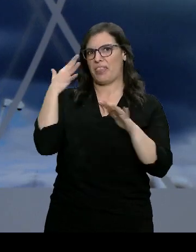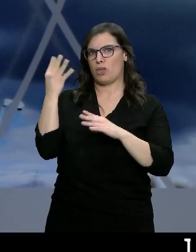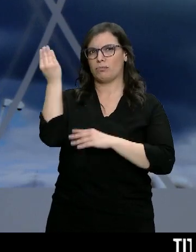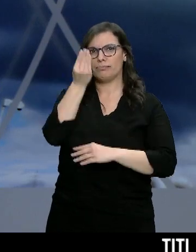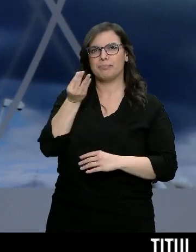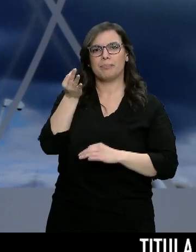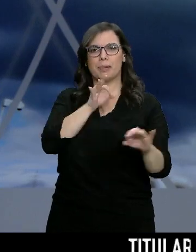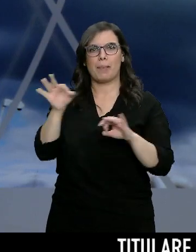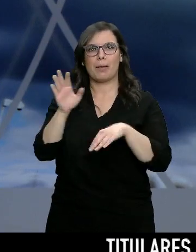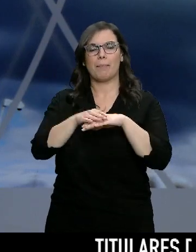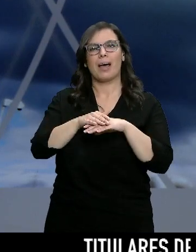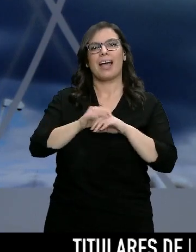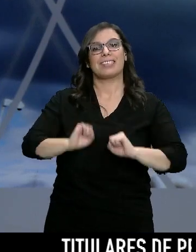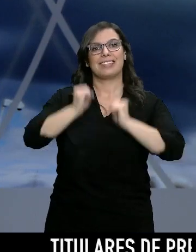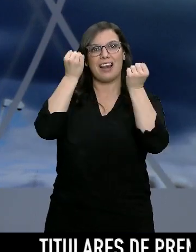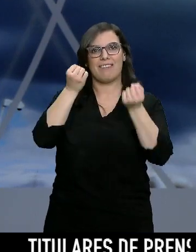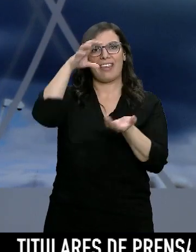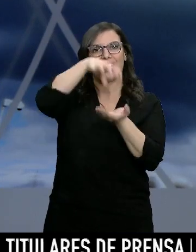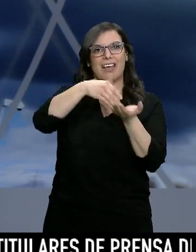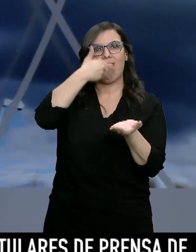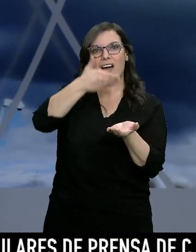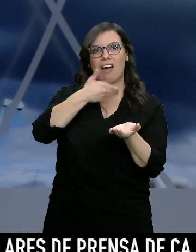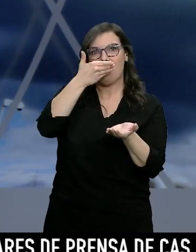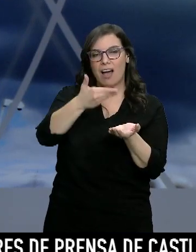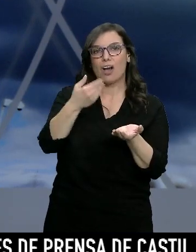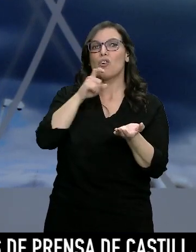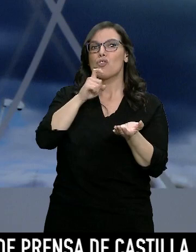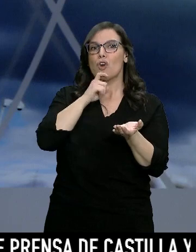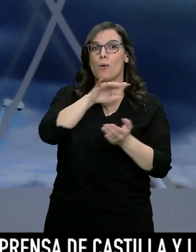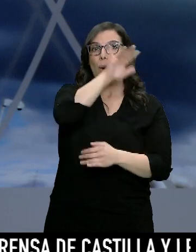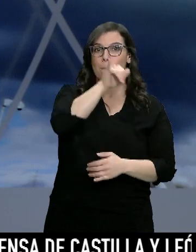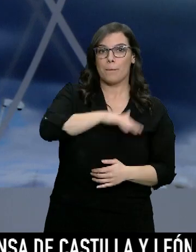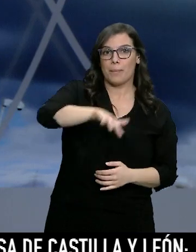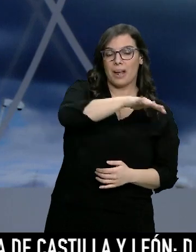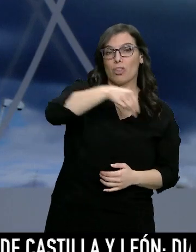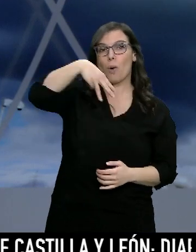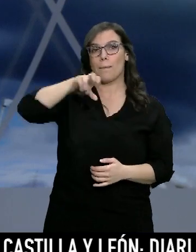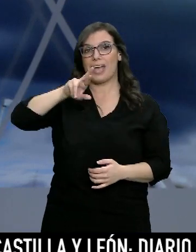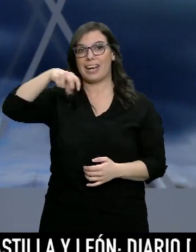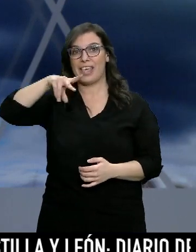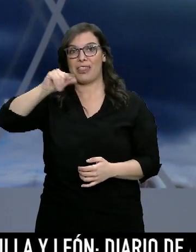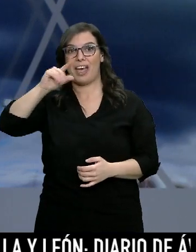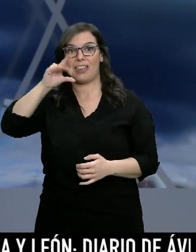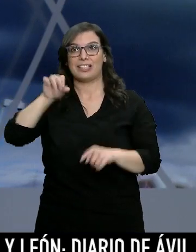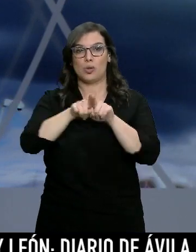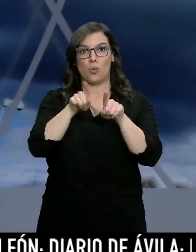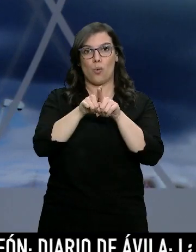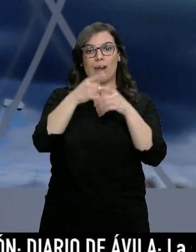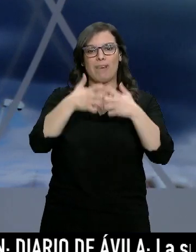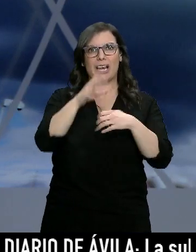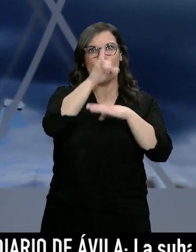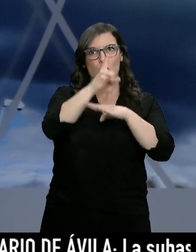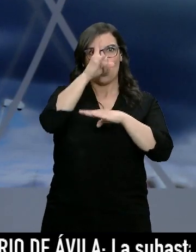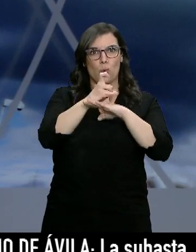para salvar las térmicas de la comunidad a través de capturar CO2 en el Bierzo y en las merindades. Después de 400 millones de euros de